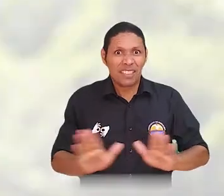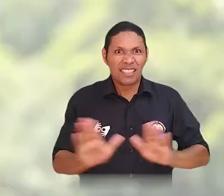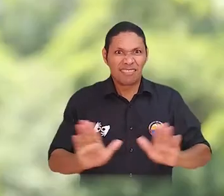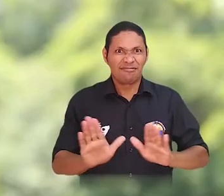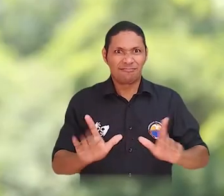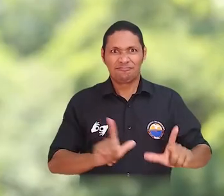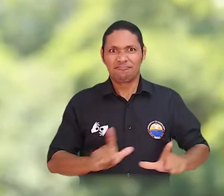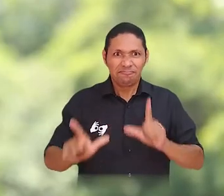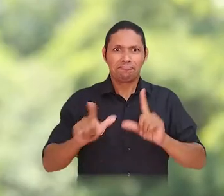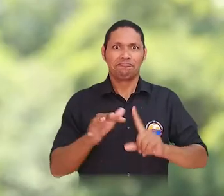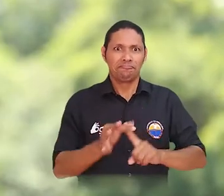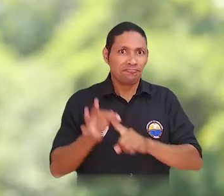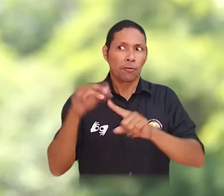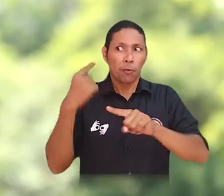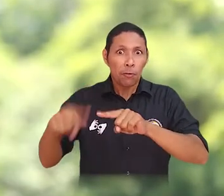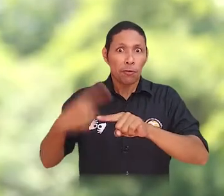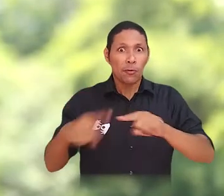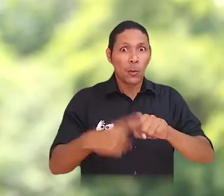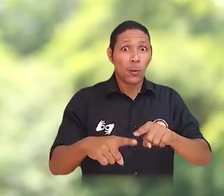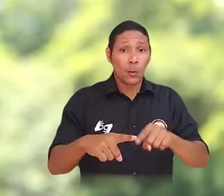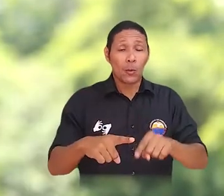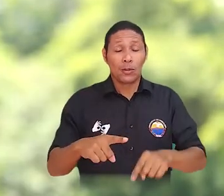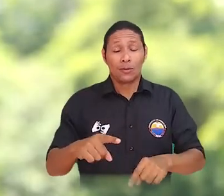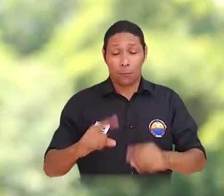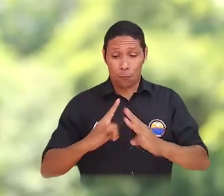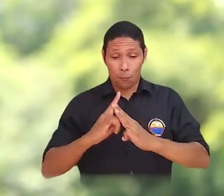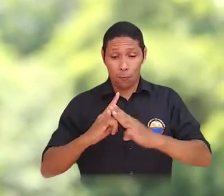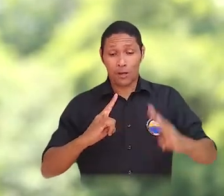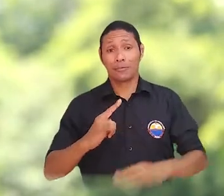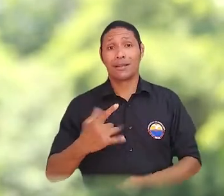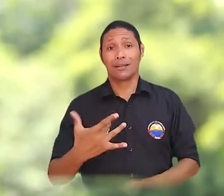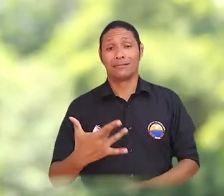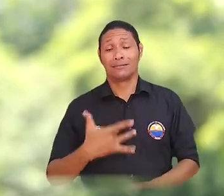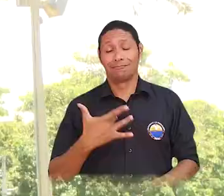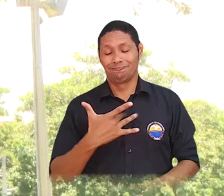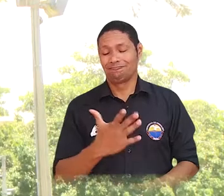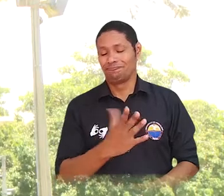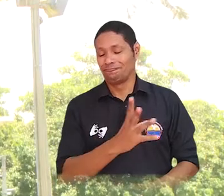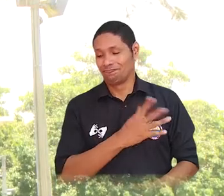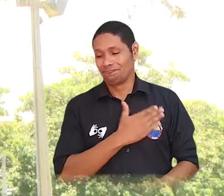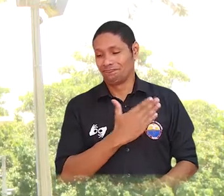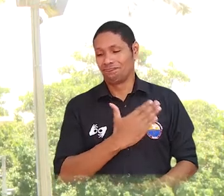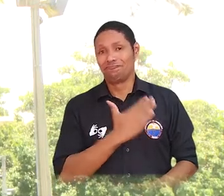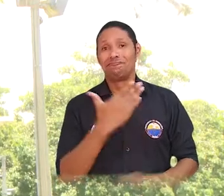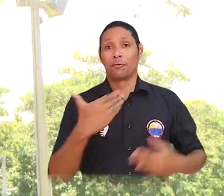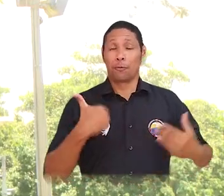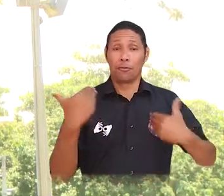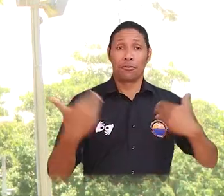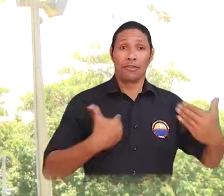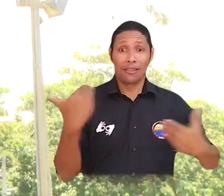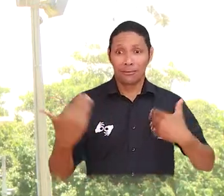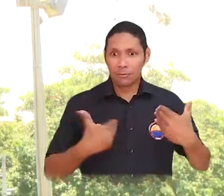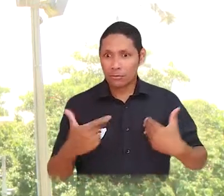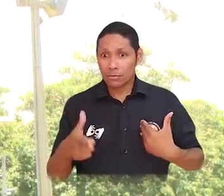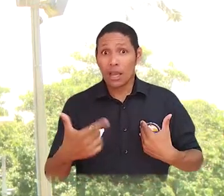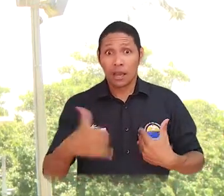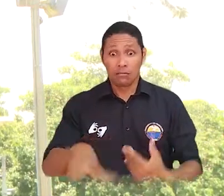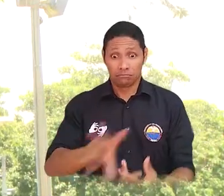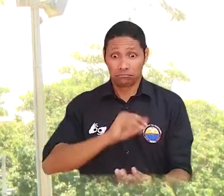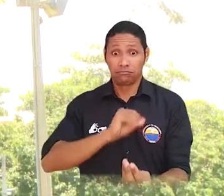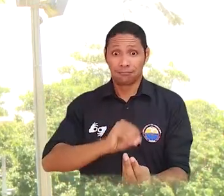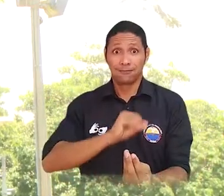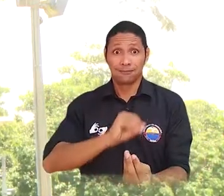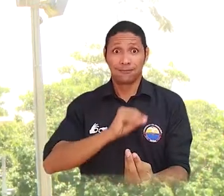La graduación de ciudadanos tanto en programa de pregrado como de la modalidad de posgrados es motivo de gran satisfacción para la Universidad del